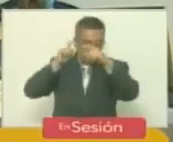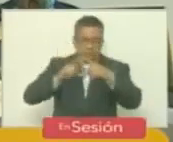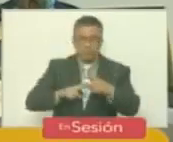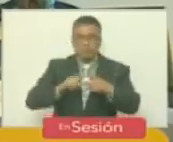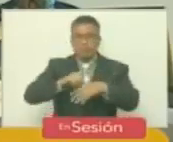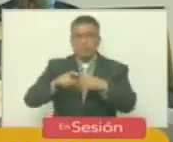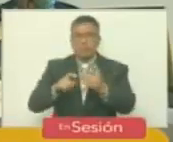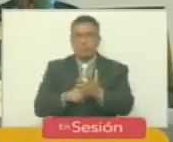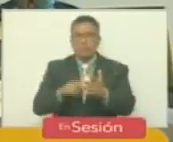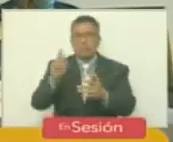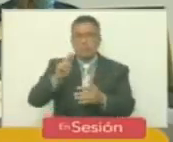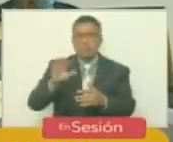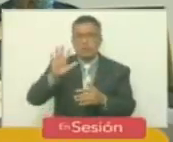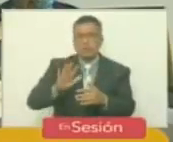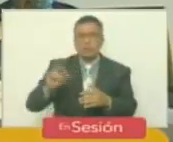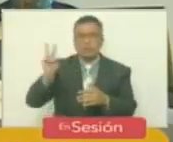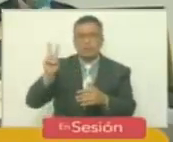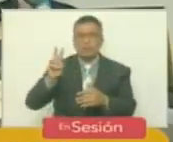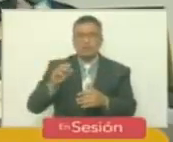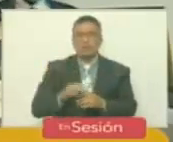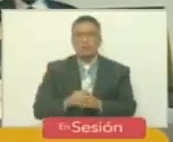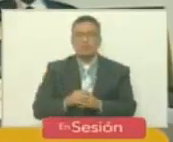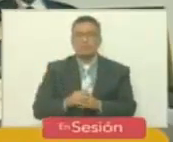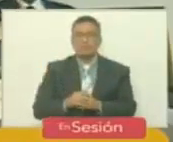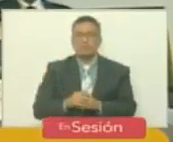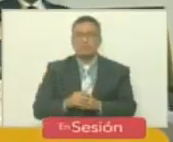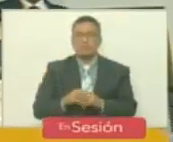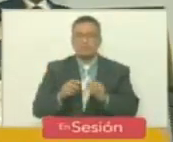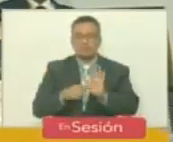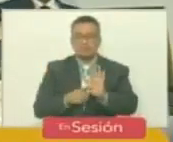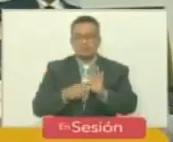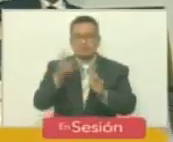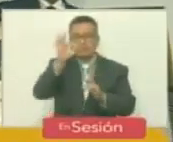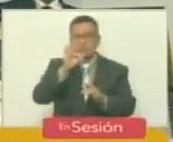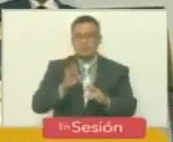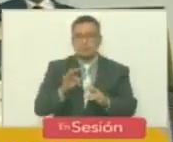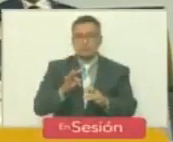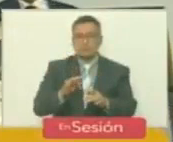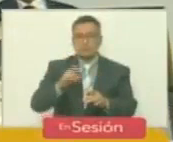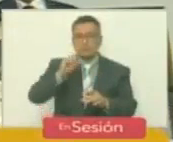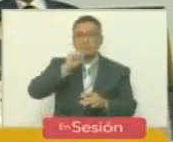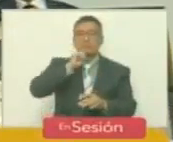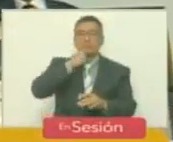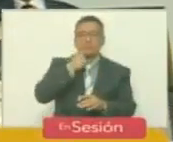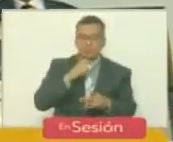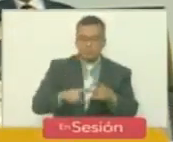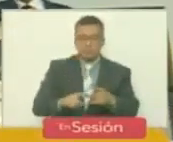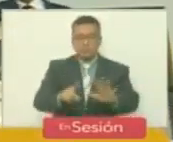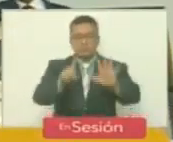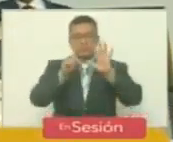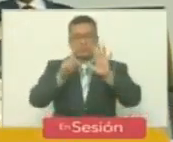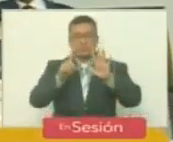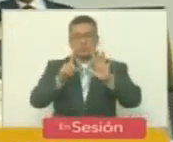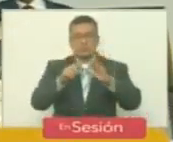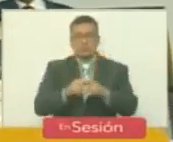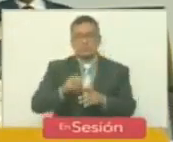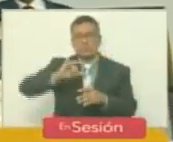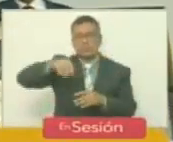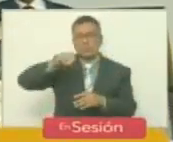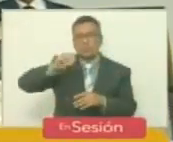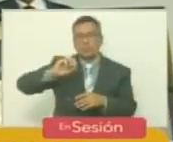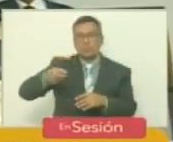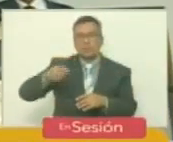plenipotenciario de la República Bolivariana de Venezuela ante la Federación de Rusia. Seis, ciudadano Jorge